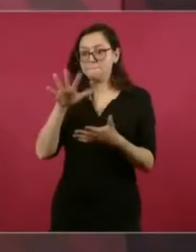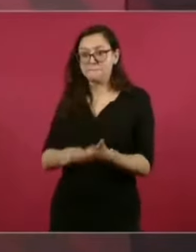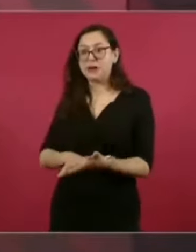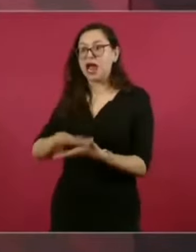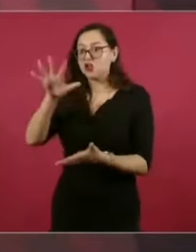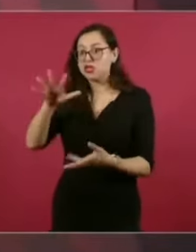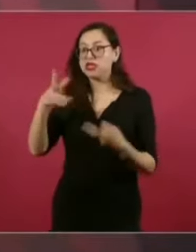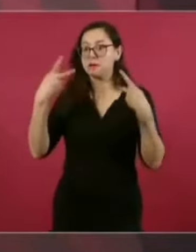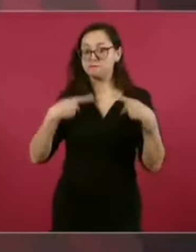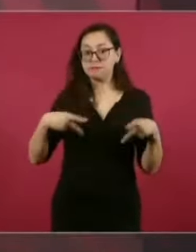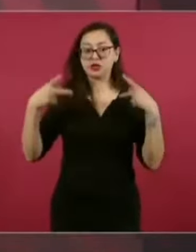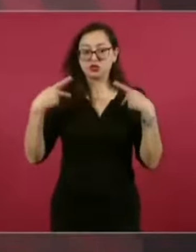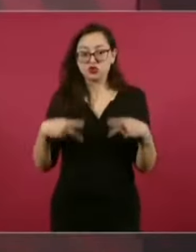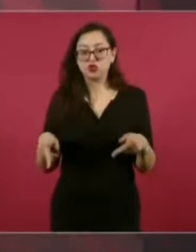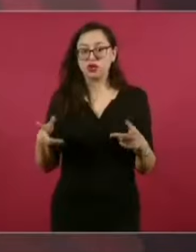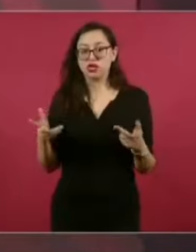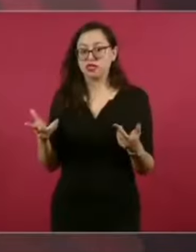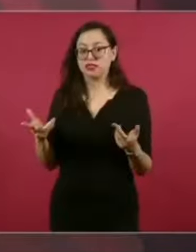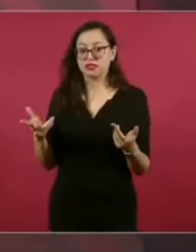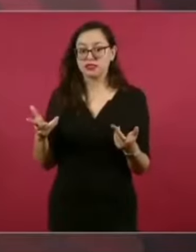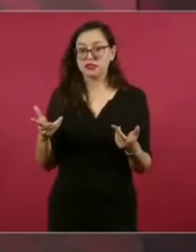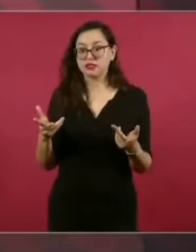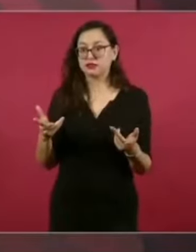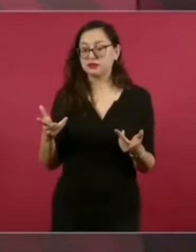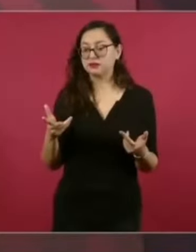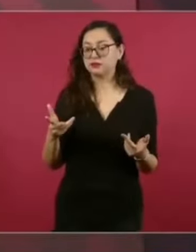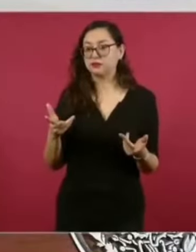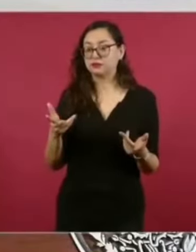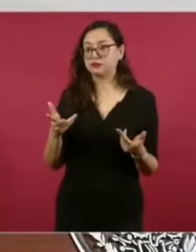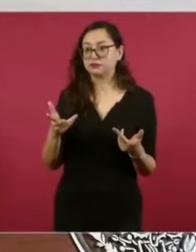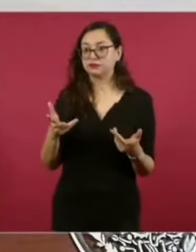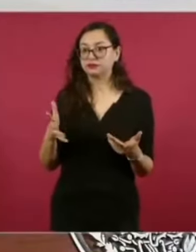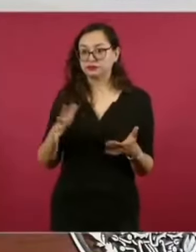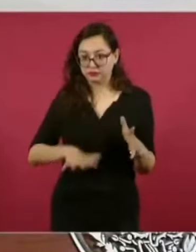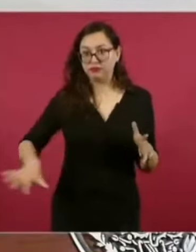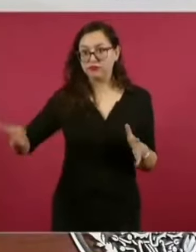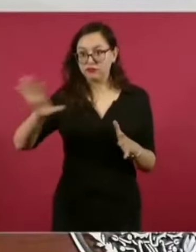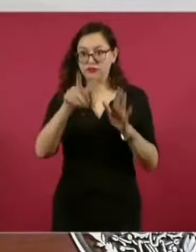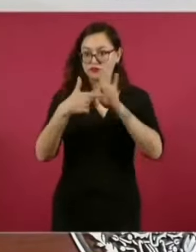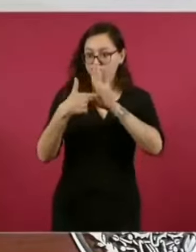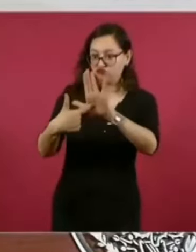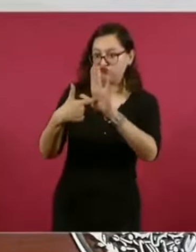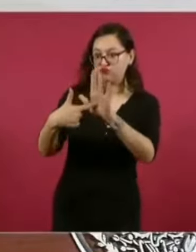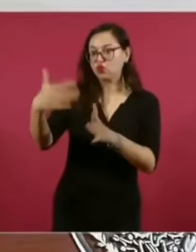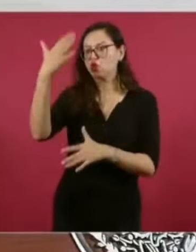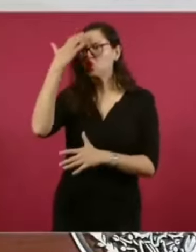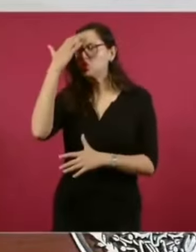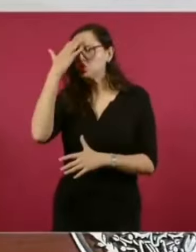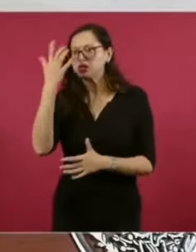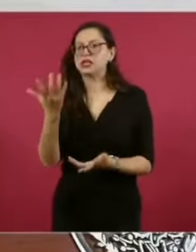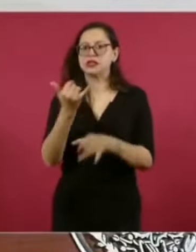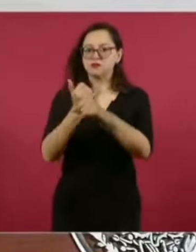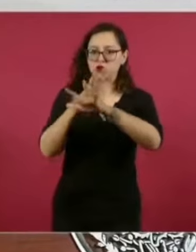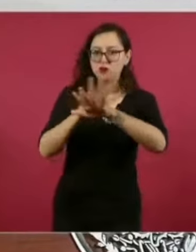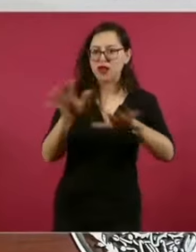conozca de la democracia,